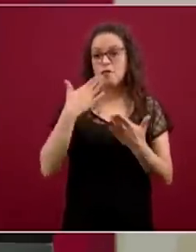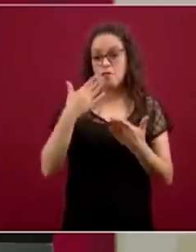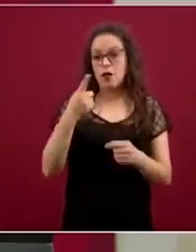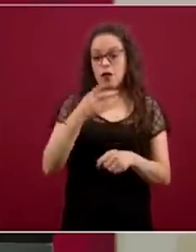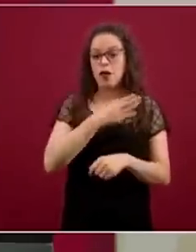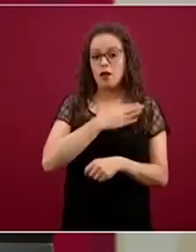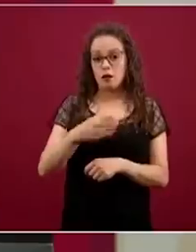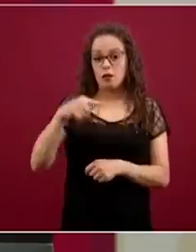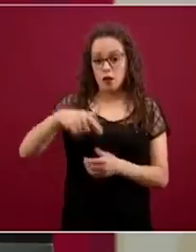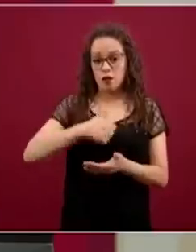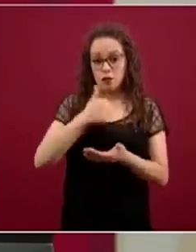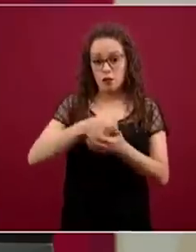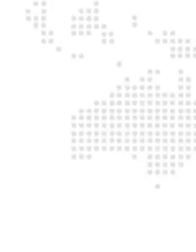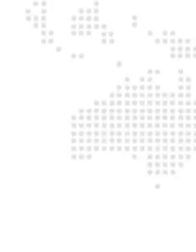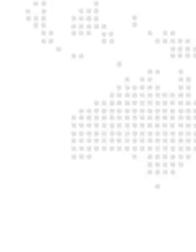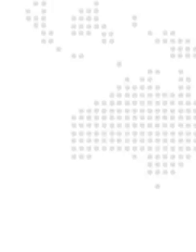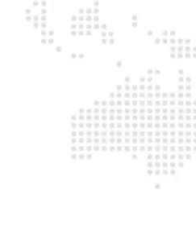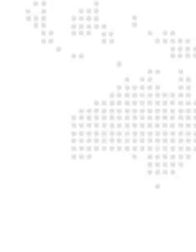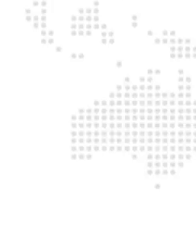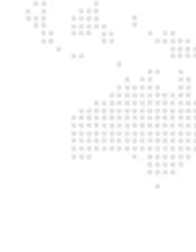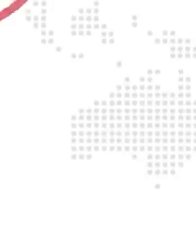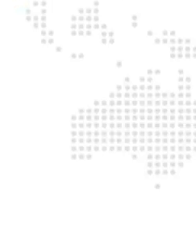Ciudad de México tomara esta decisión.